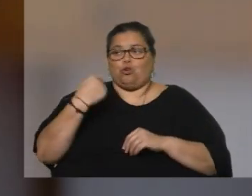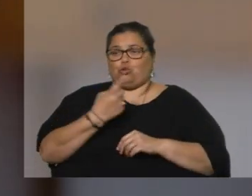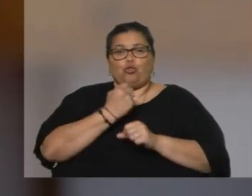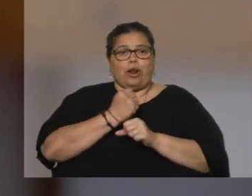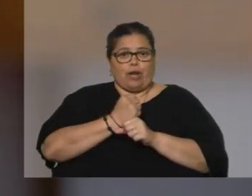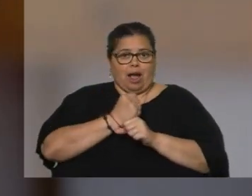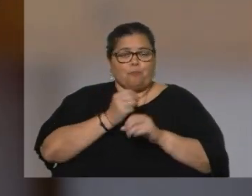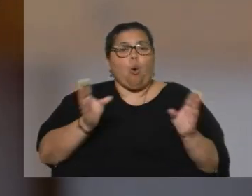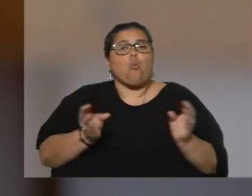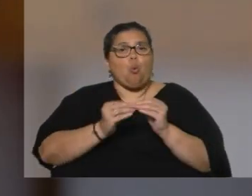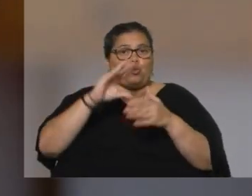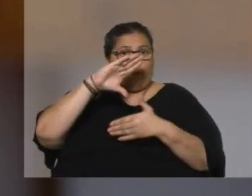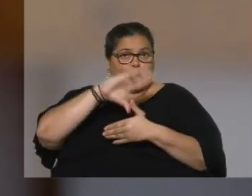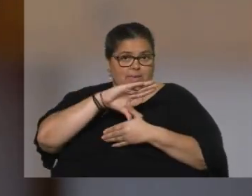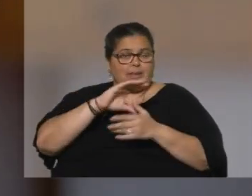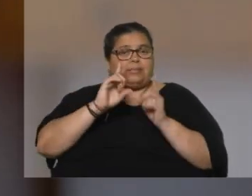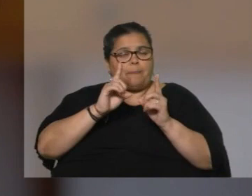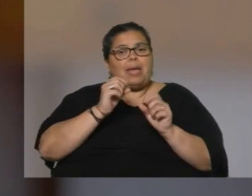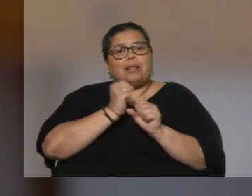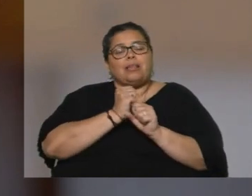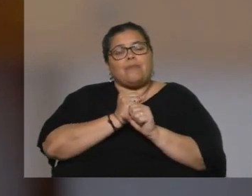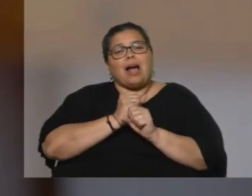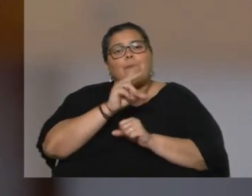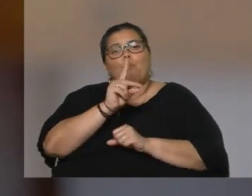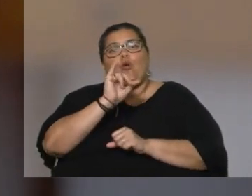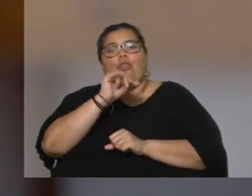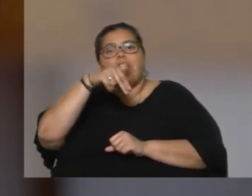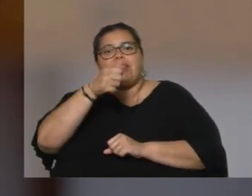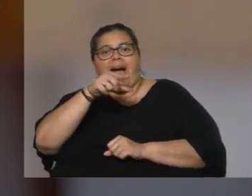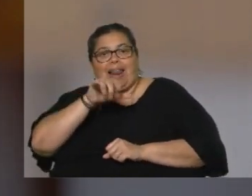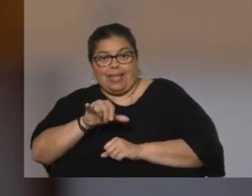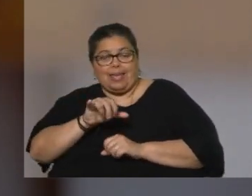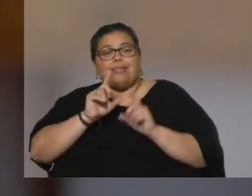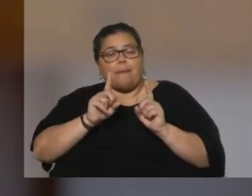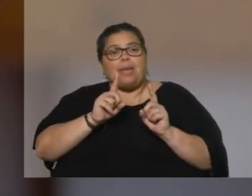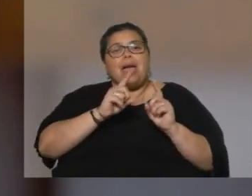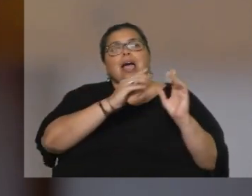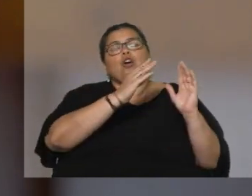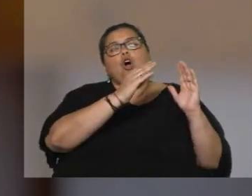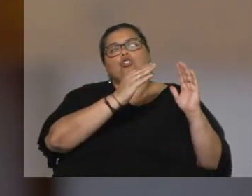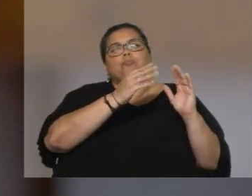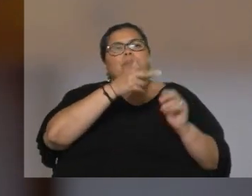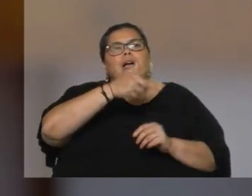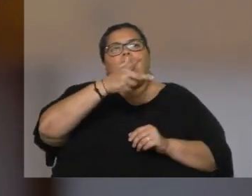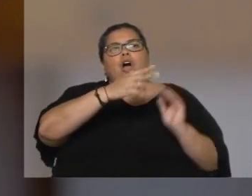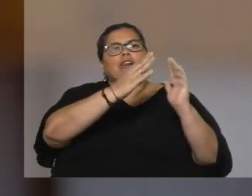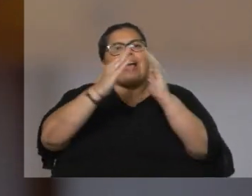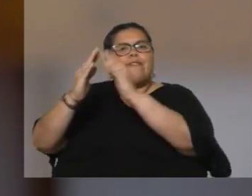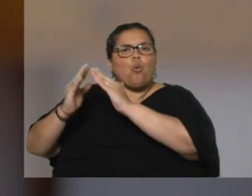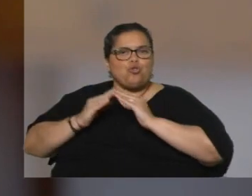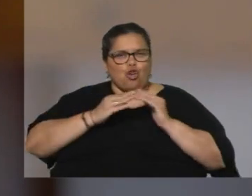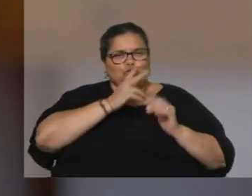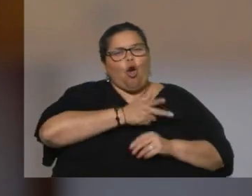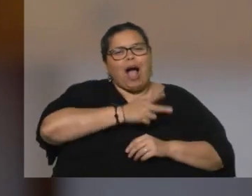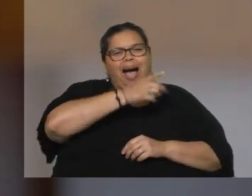el Mides, trabajamos con la Inali, con refugios de la zona, de la región.